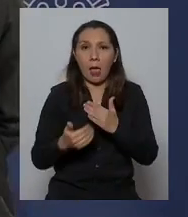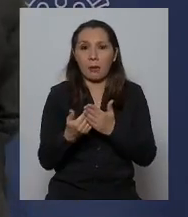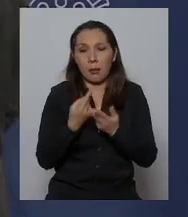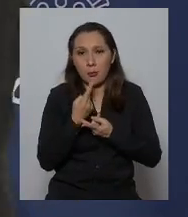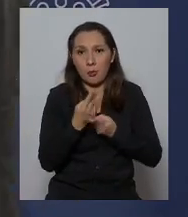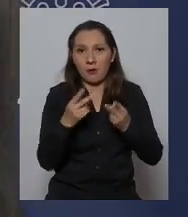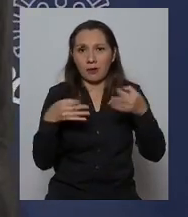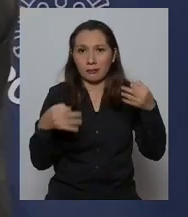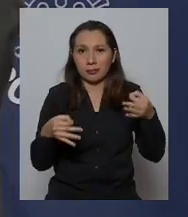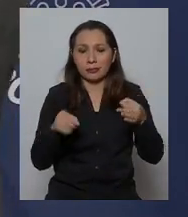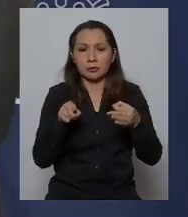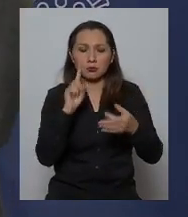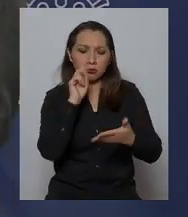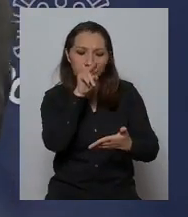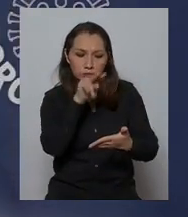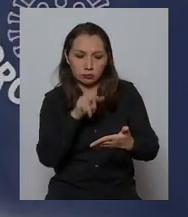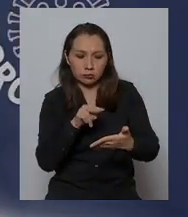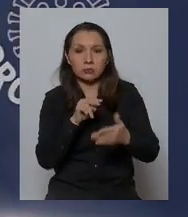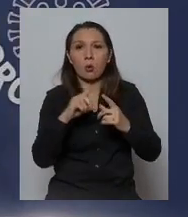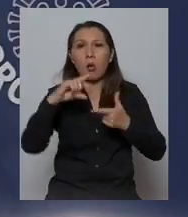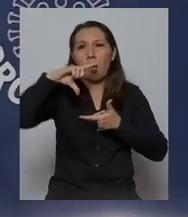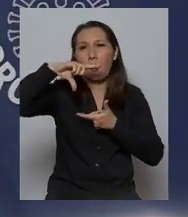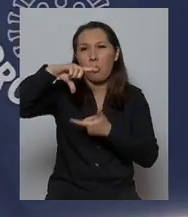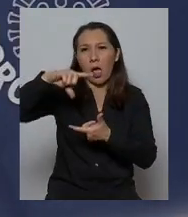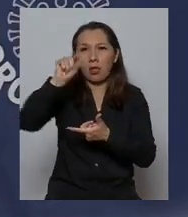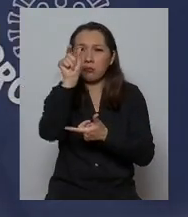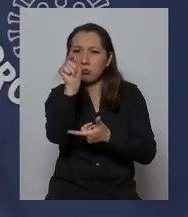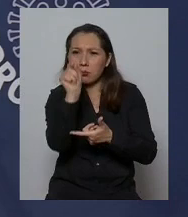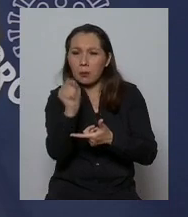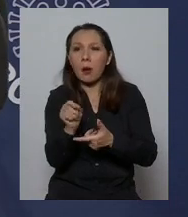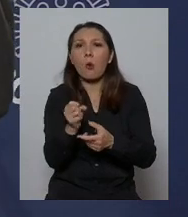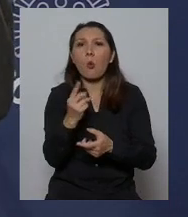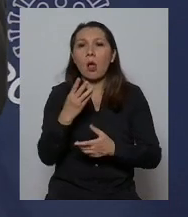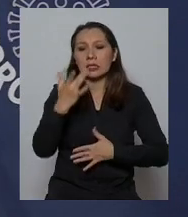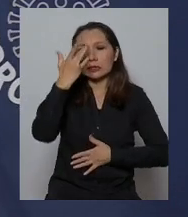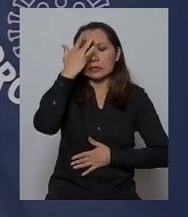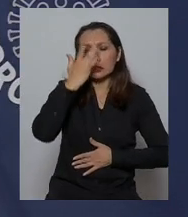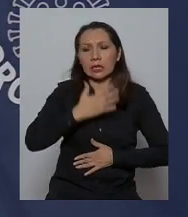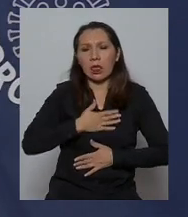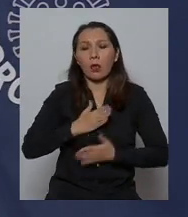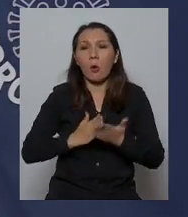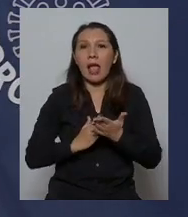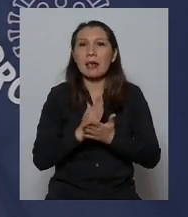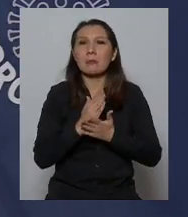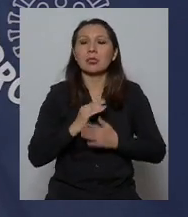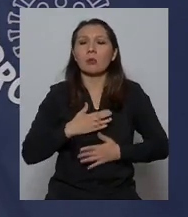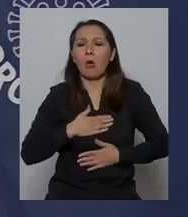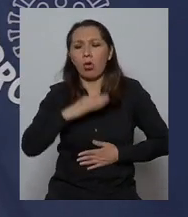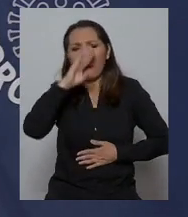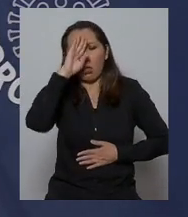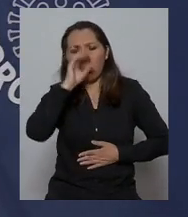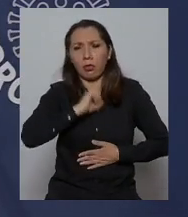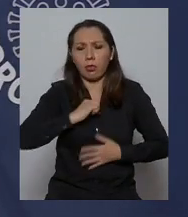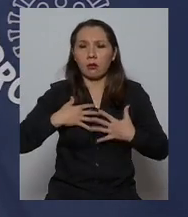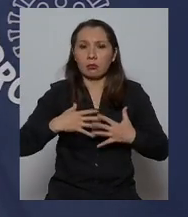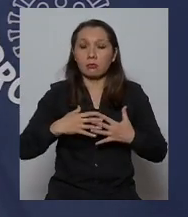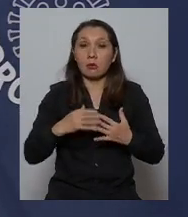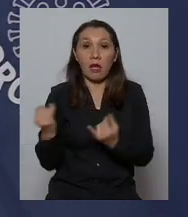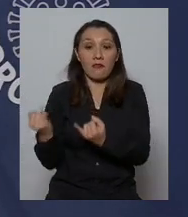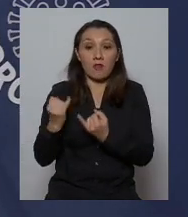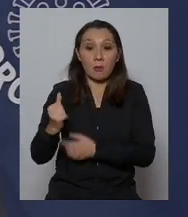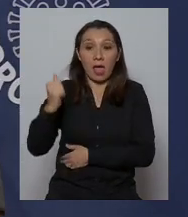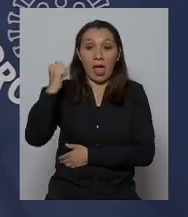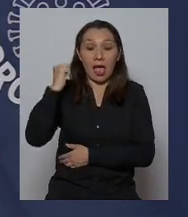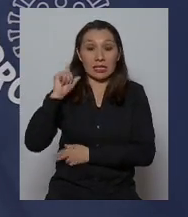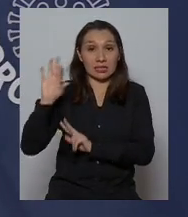mañana aparecen este recuadro de casos según los síntomas según el inicio de los síntomas sin embargo en el informe que conocíamos